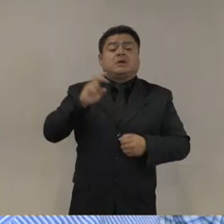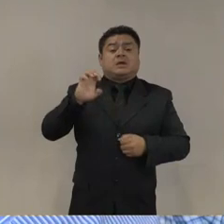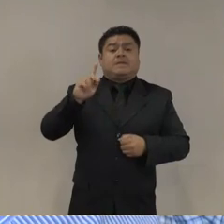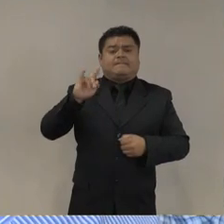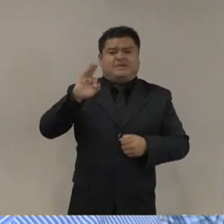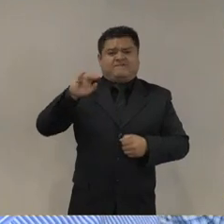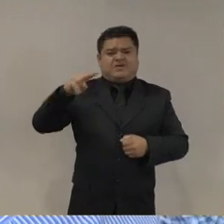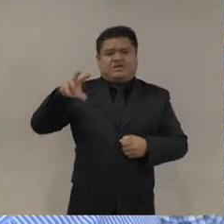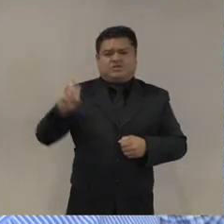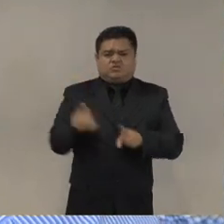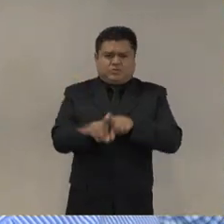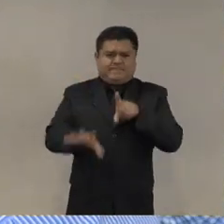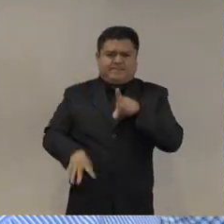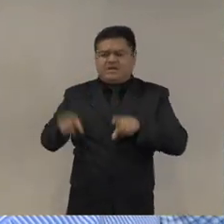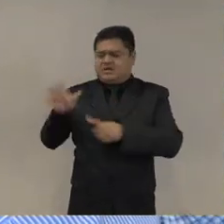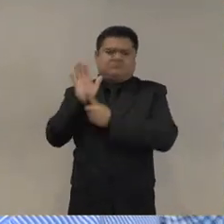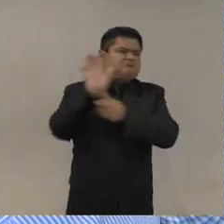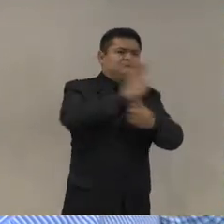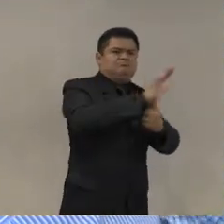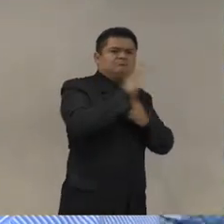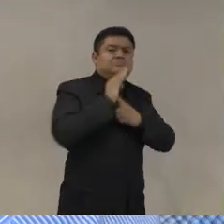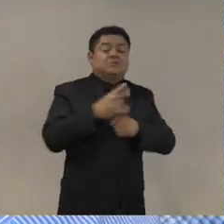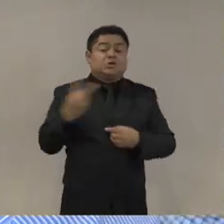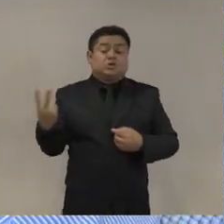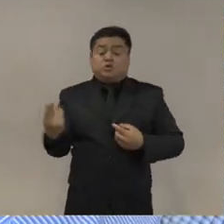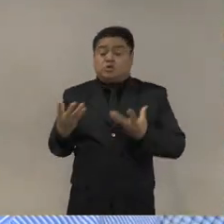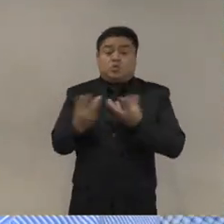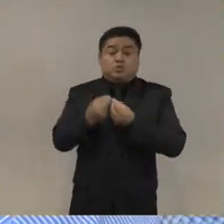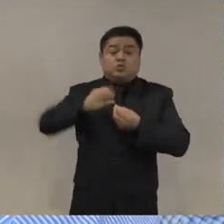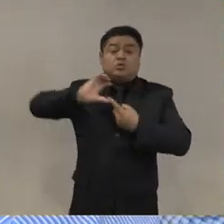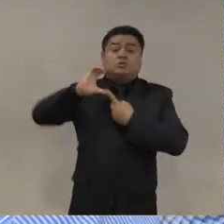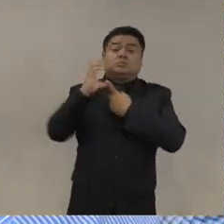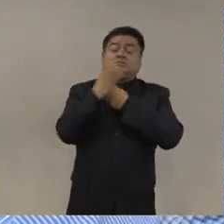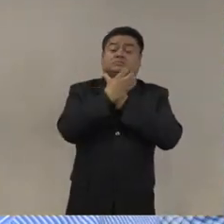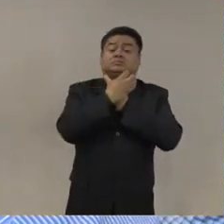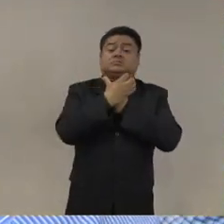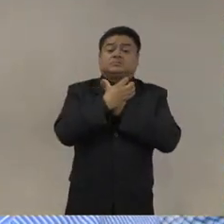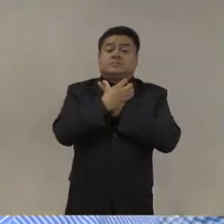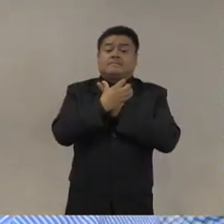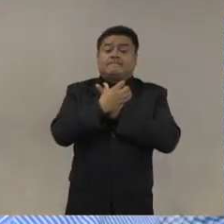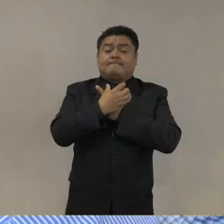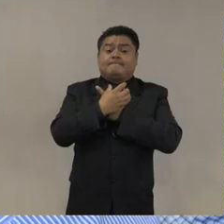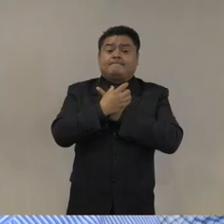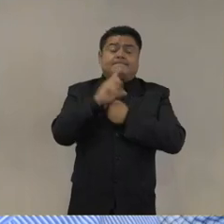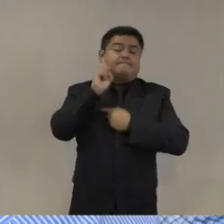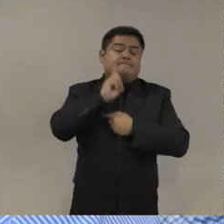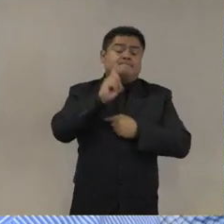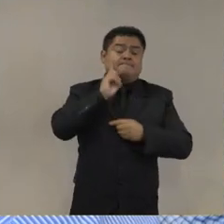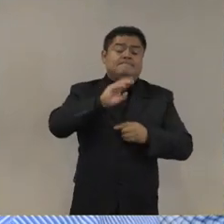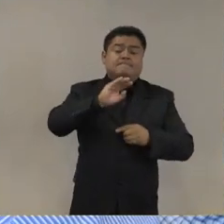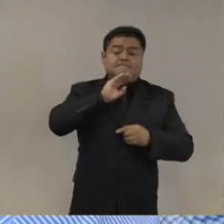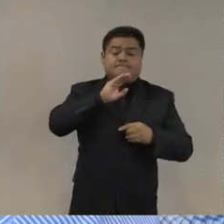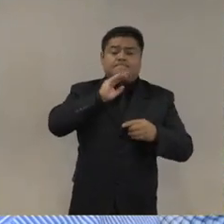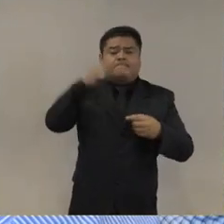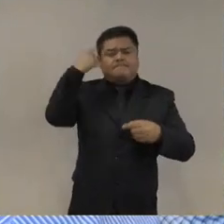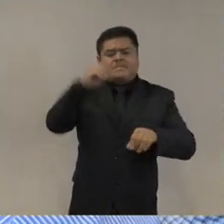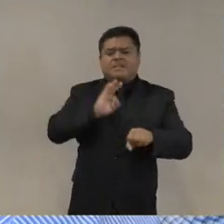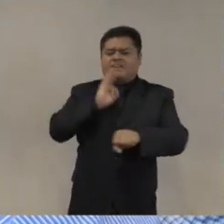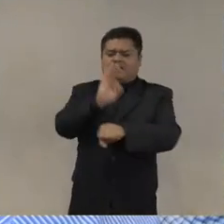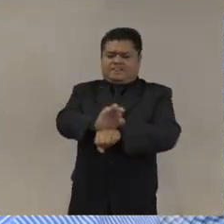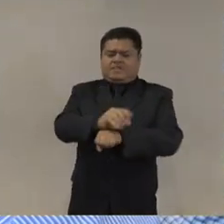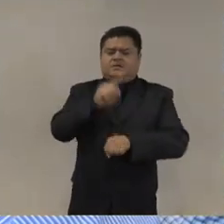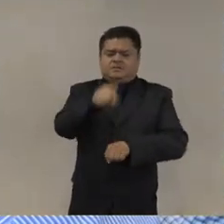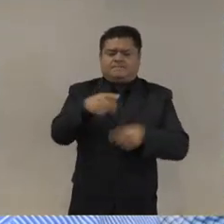Avilés, crearon el Comité Pro-Defensa de Presos Perseguidos, Desaparecidos y